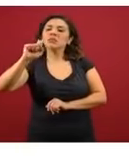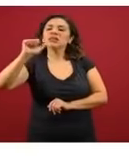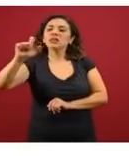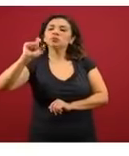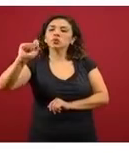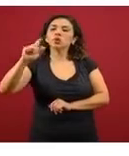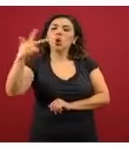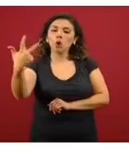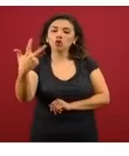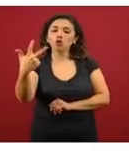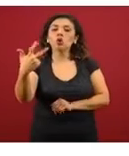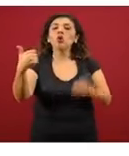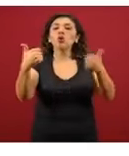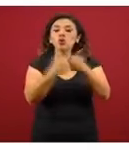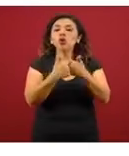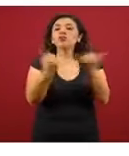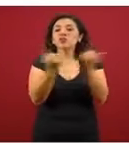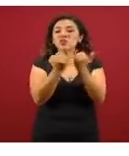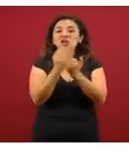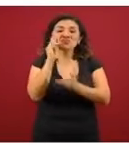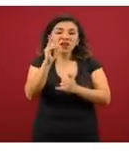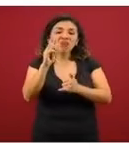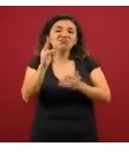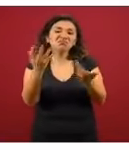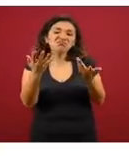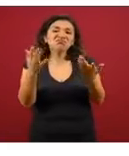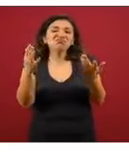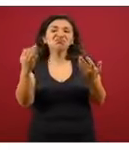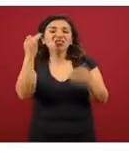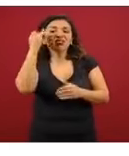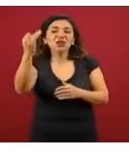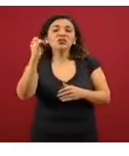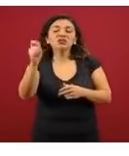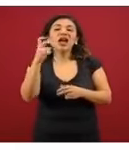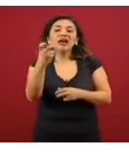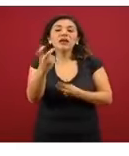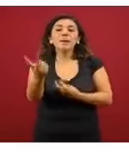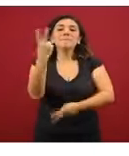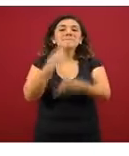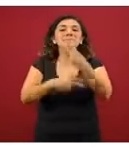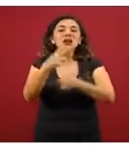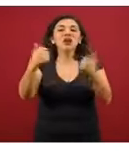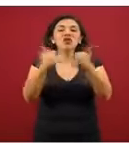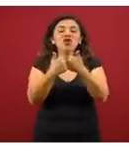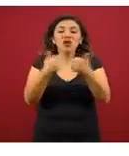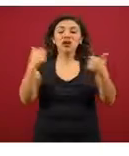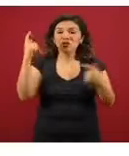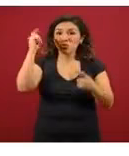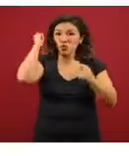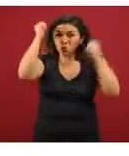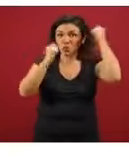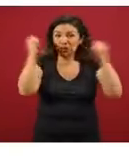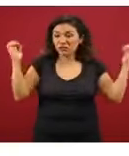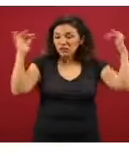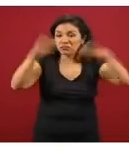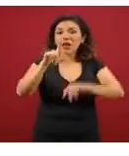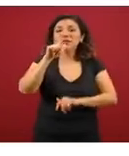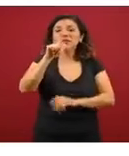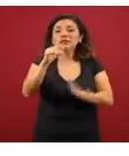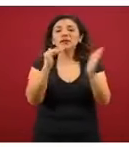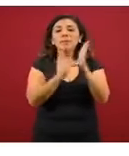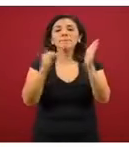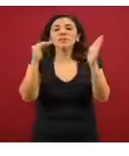considerando también un escenario adverso que repercutiría tan sólo en la llegada de 17 millones